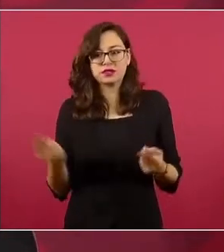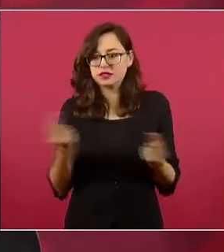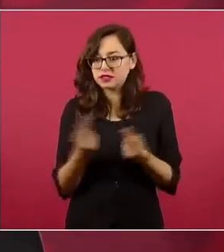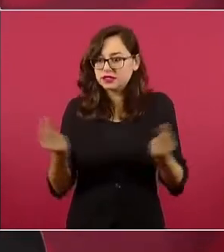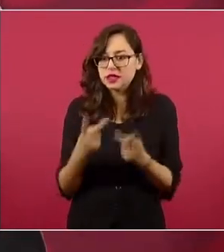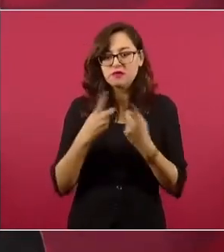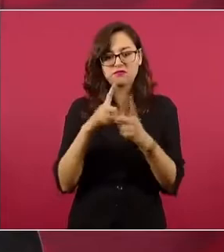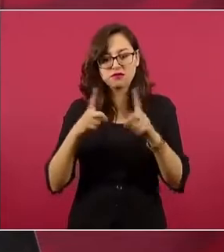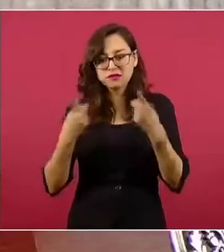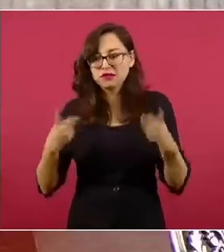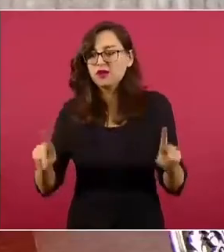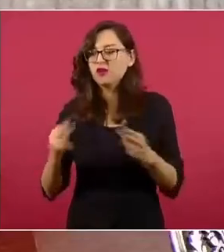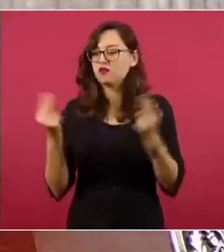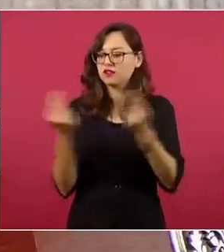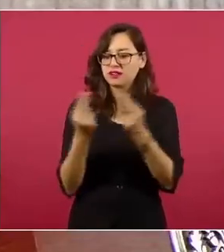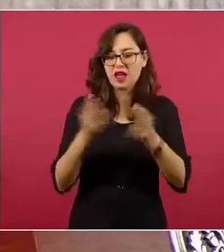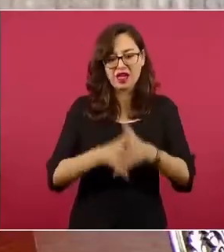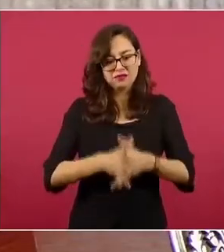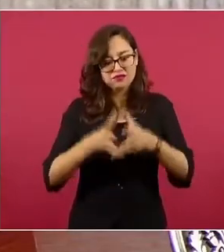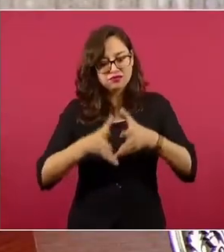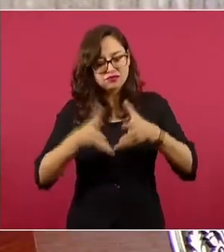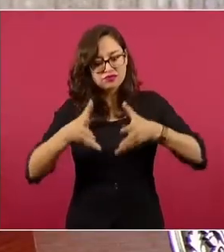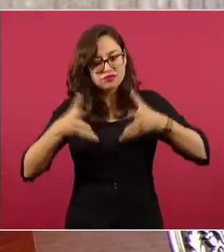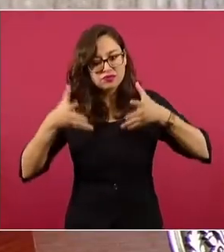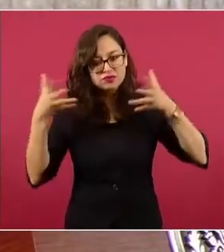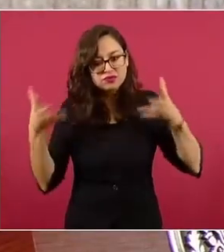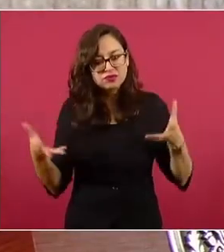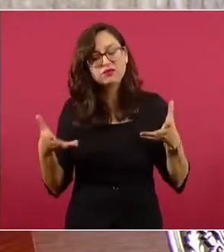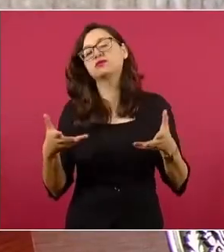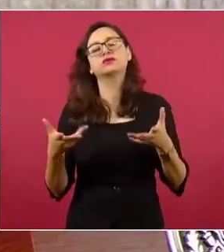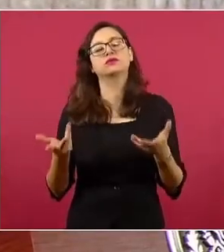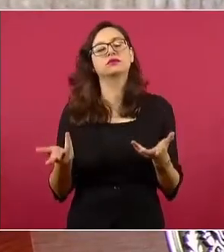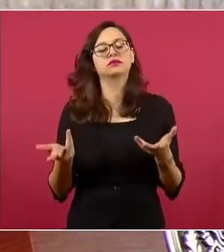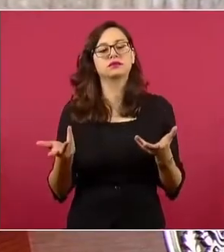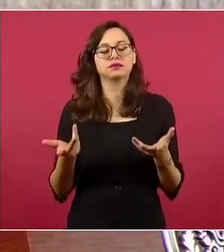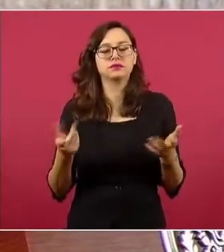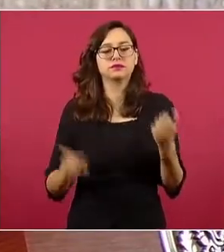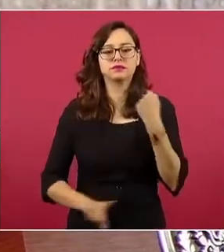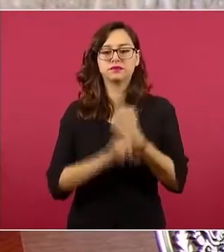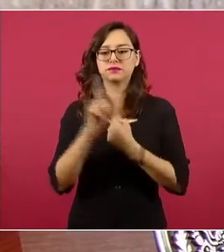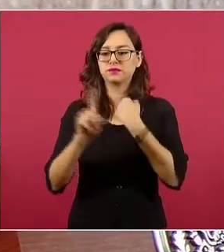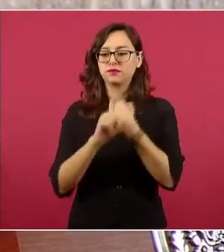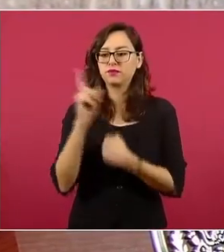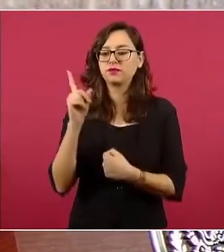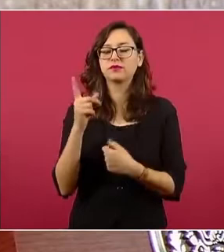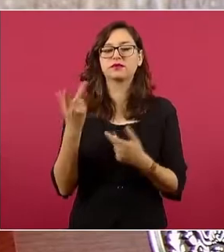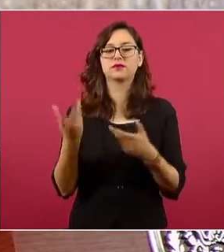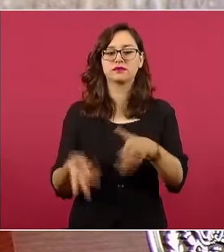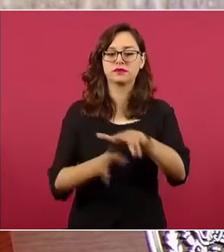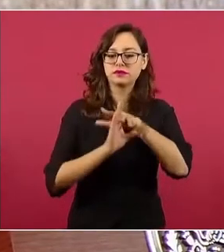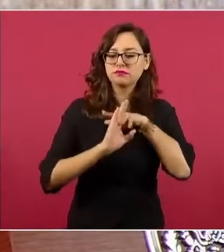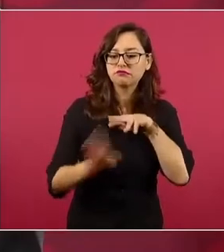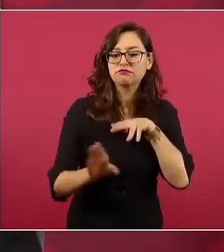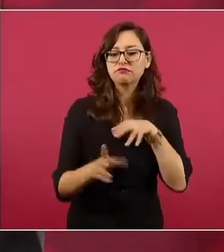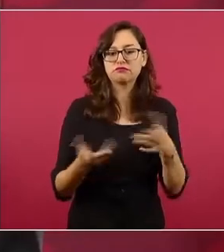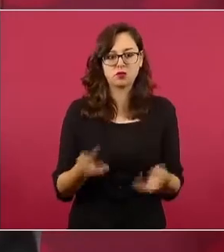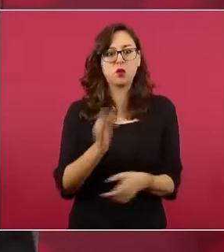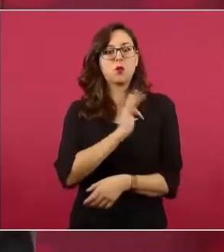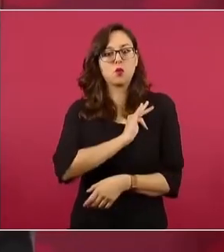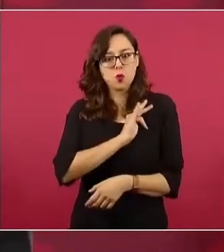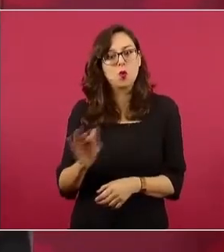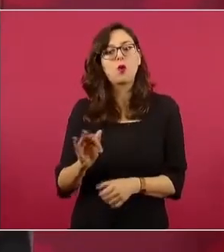para atender en el fondo el fenómeno migratorio y